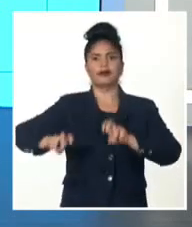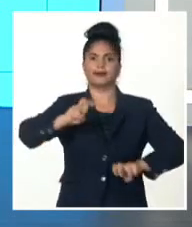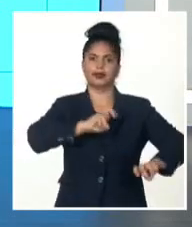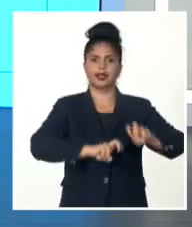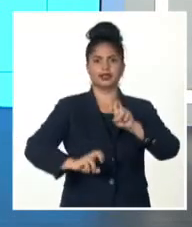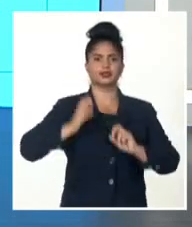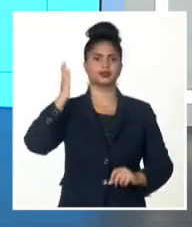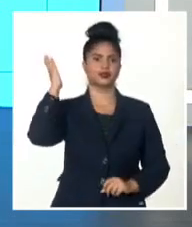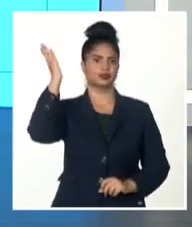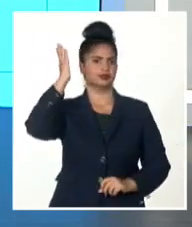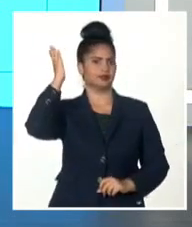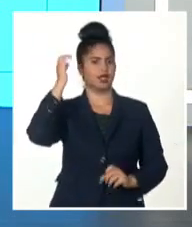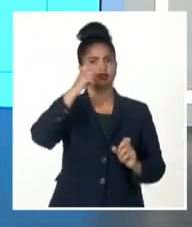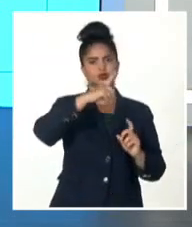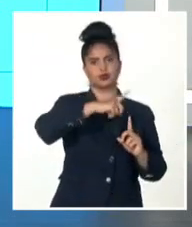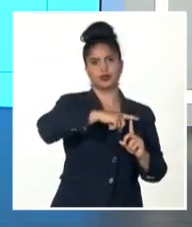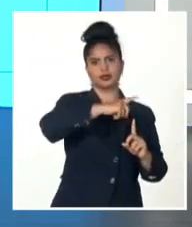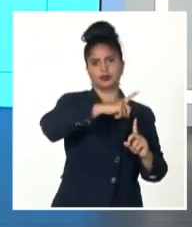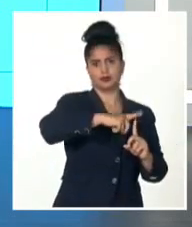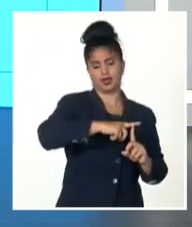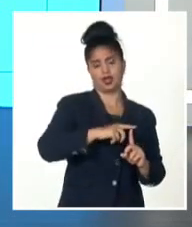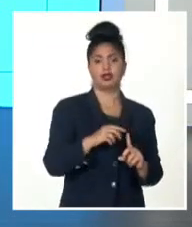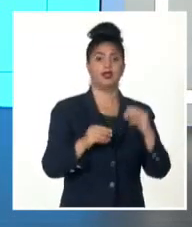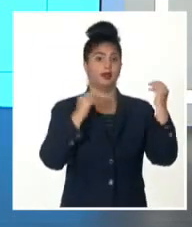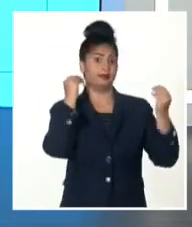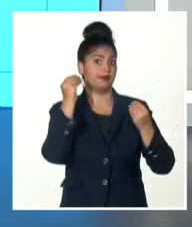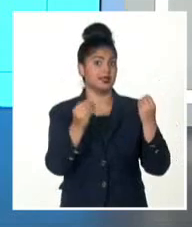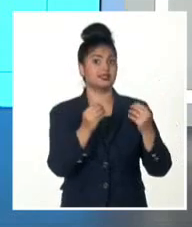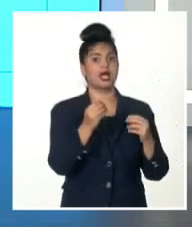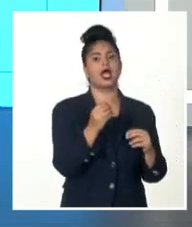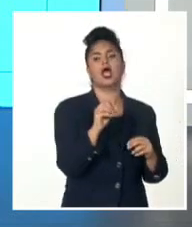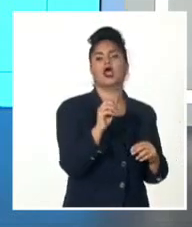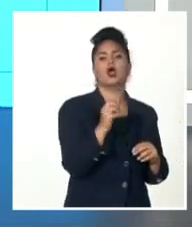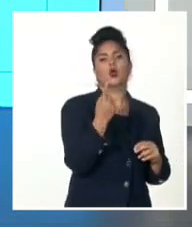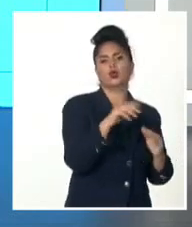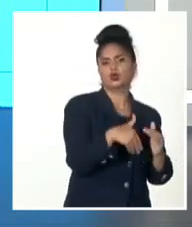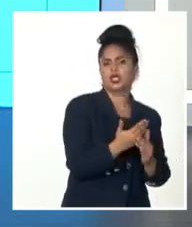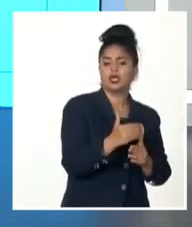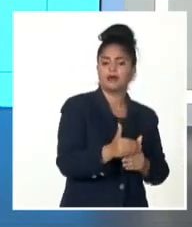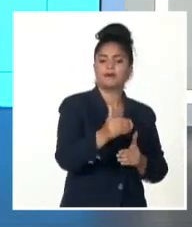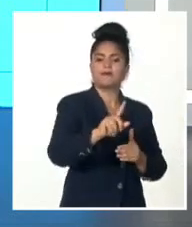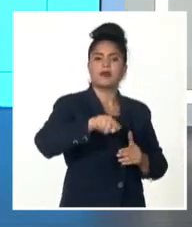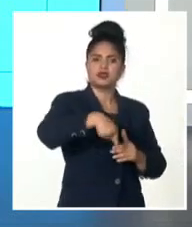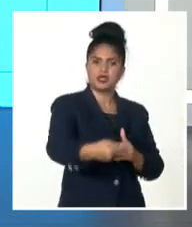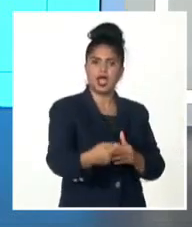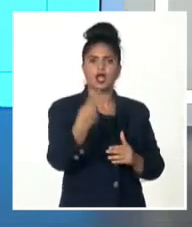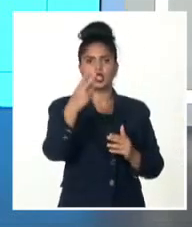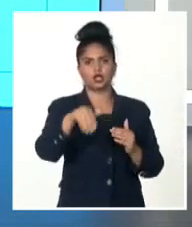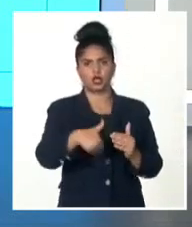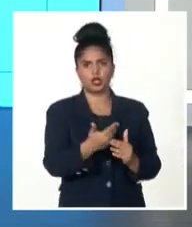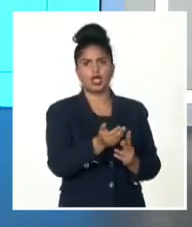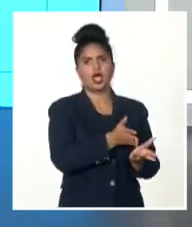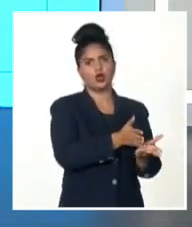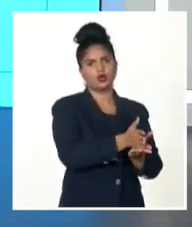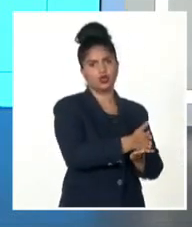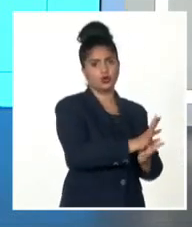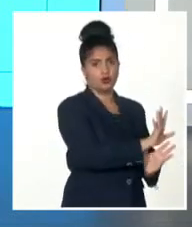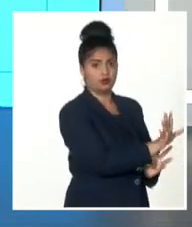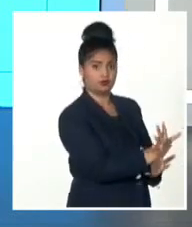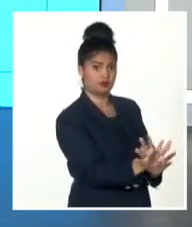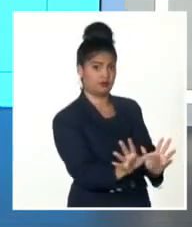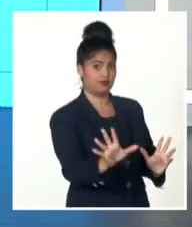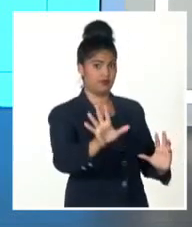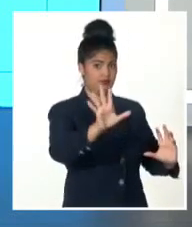tropical, que como les decía, las próximas 24 a 48 horas va a continuar avanzando todavía sobre aguas del Atlántico, el Atlántico